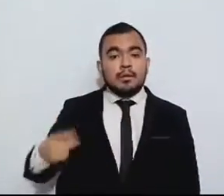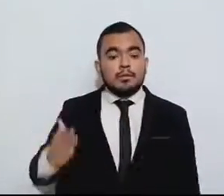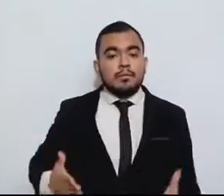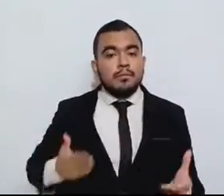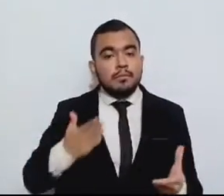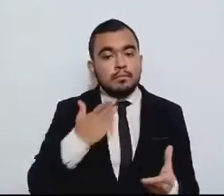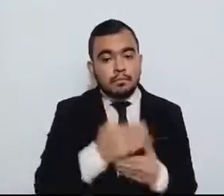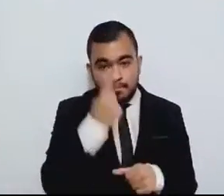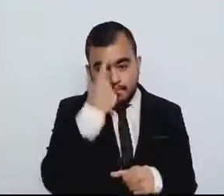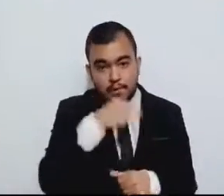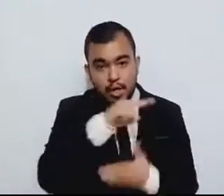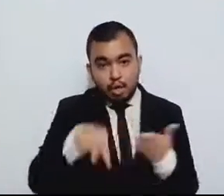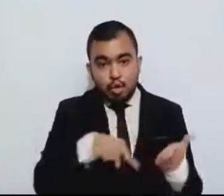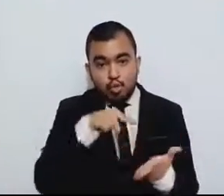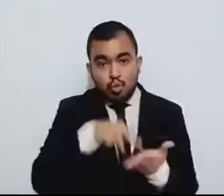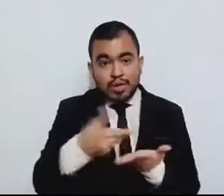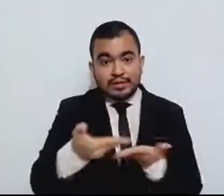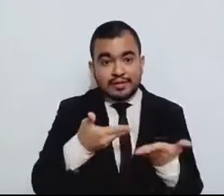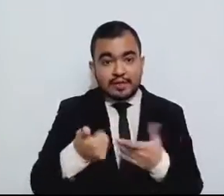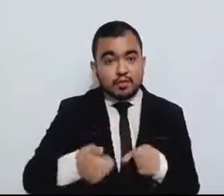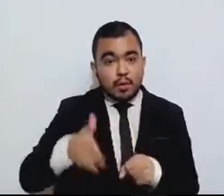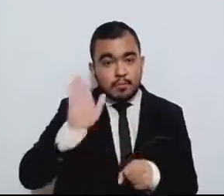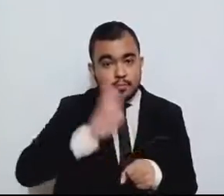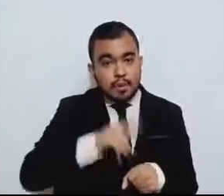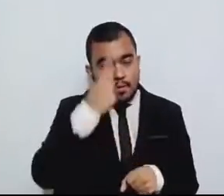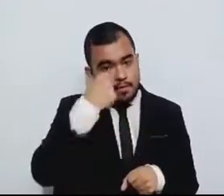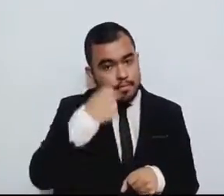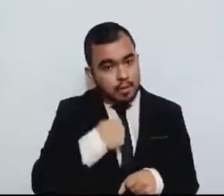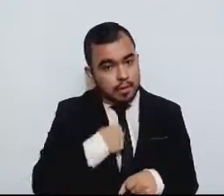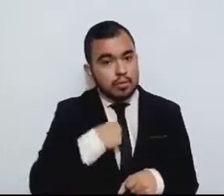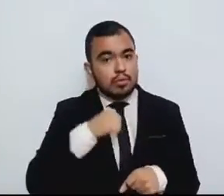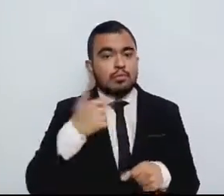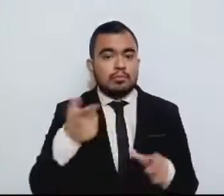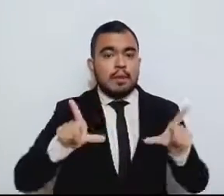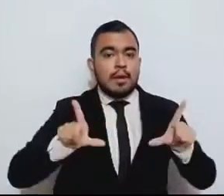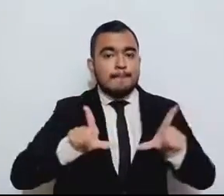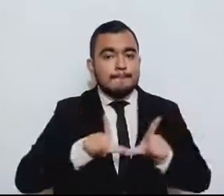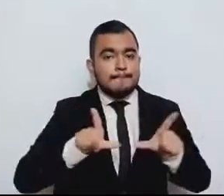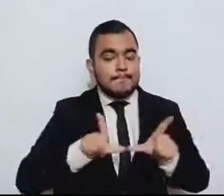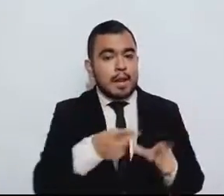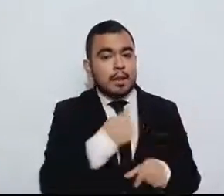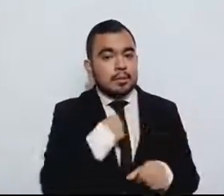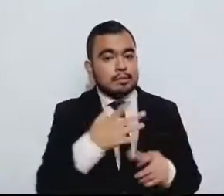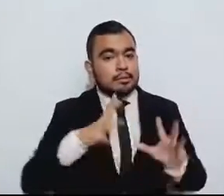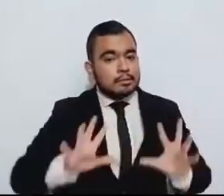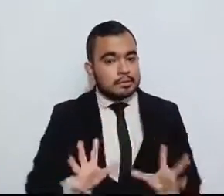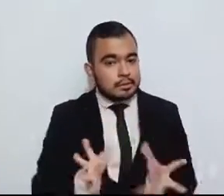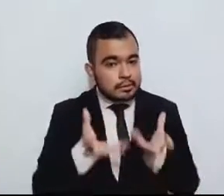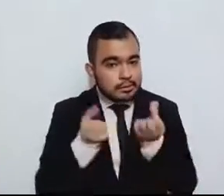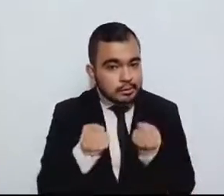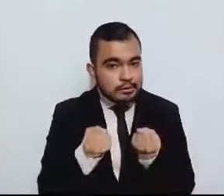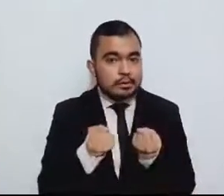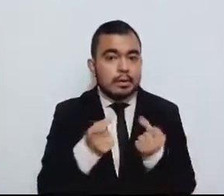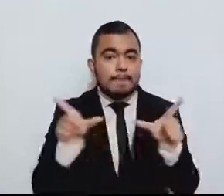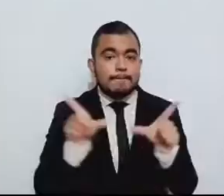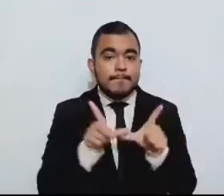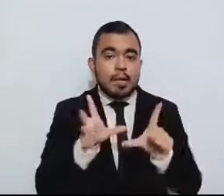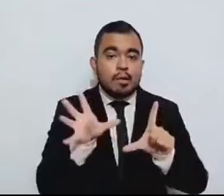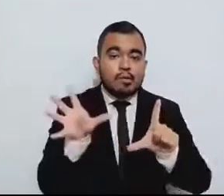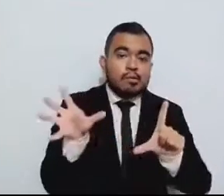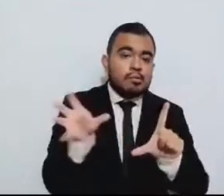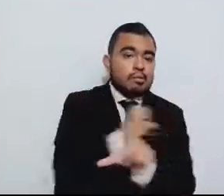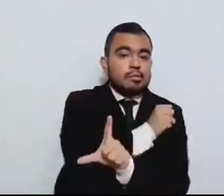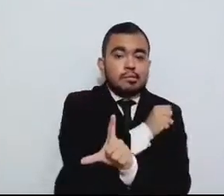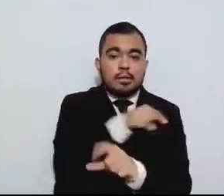administrativos para solicitar la recuperación de sus placas vehiculares, las cuales fueron arrancadas de sus